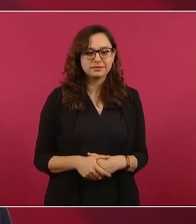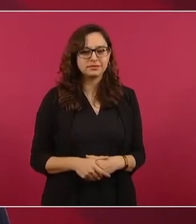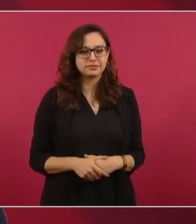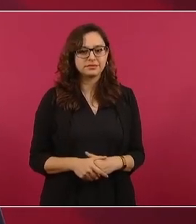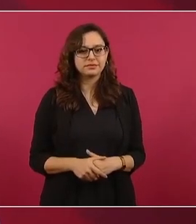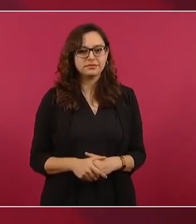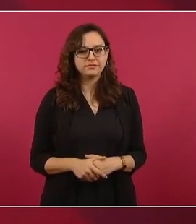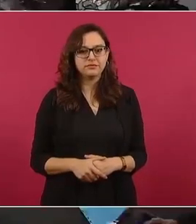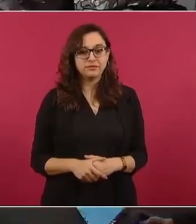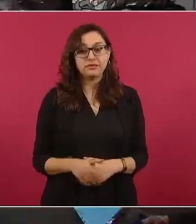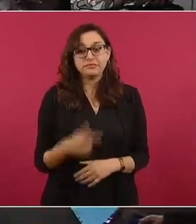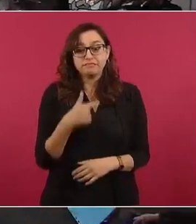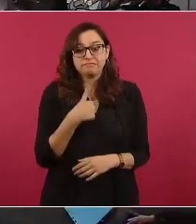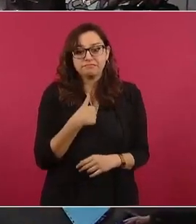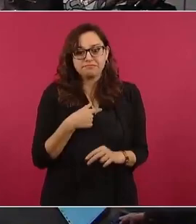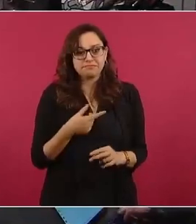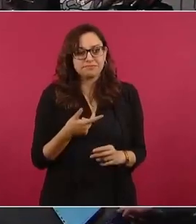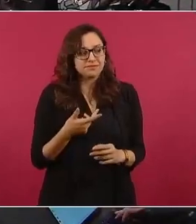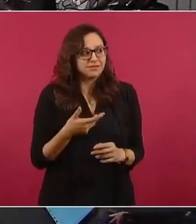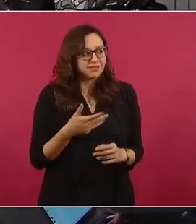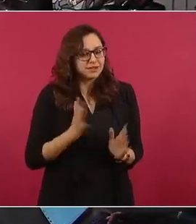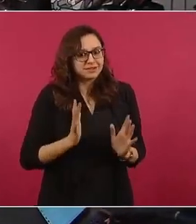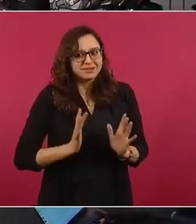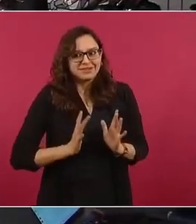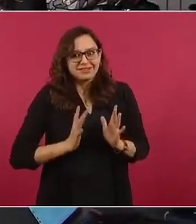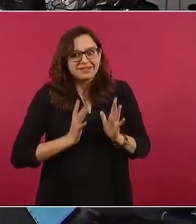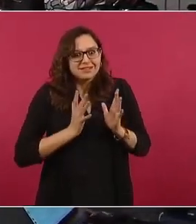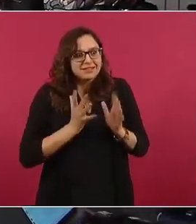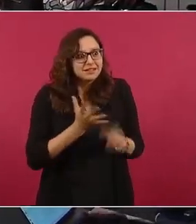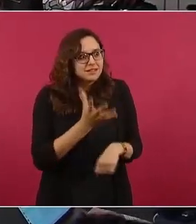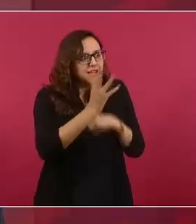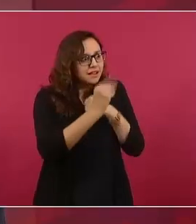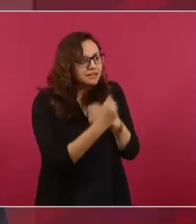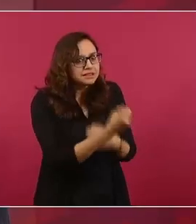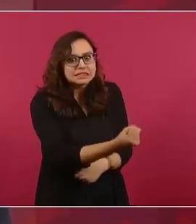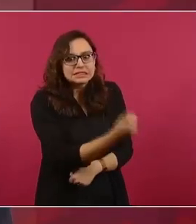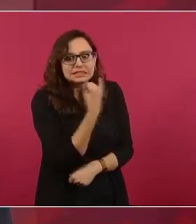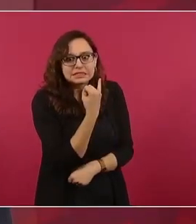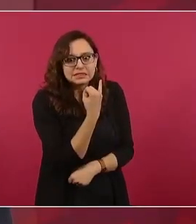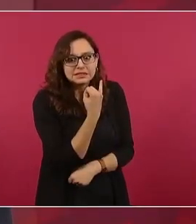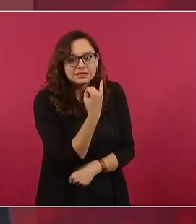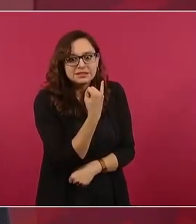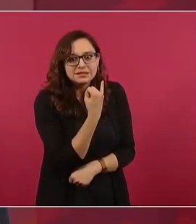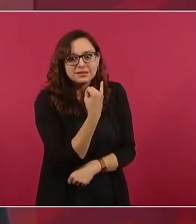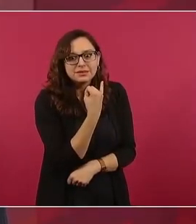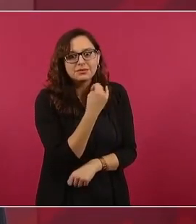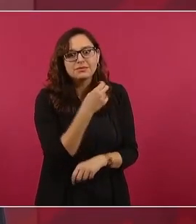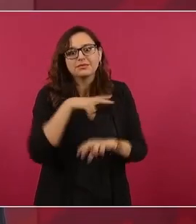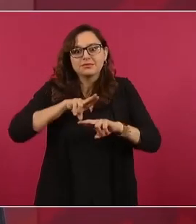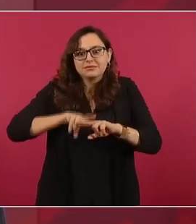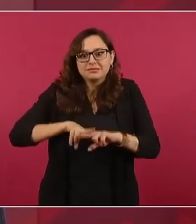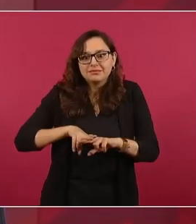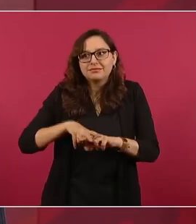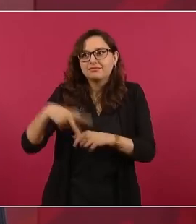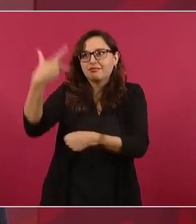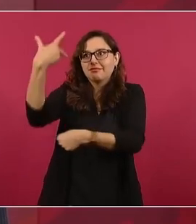Y me senté y ya me grabaron ahí.